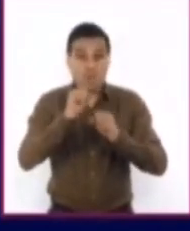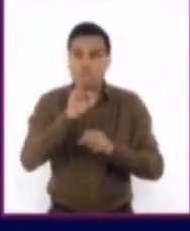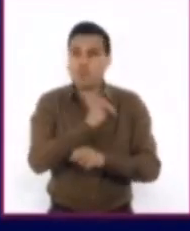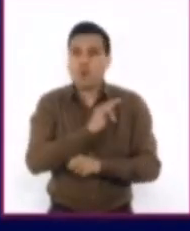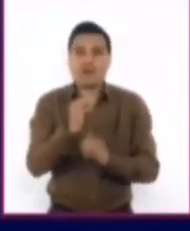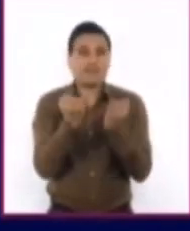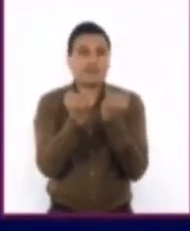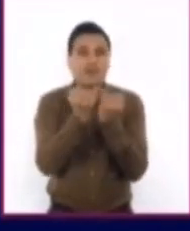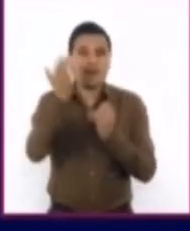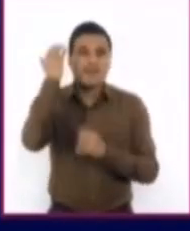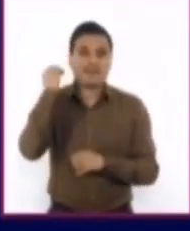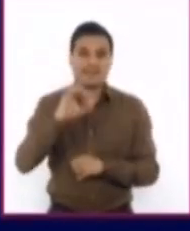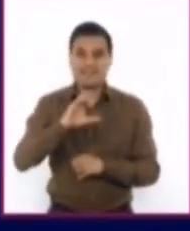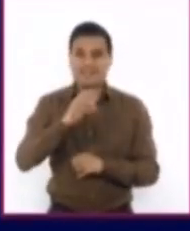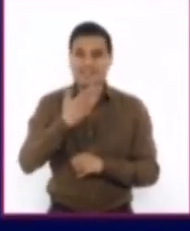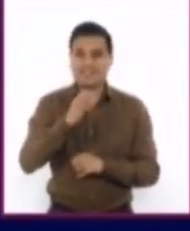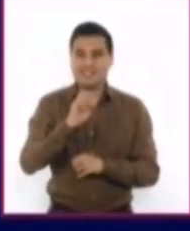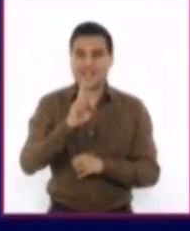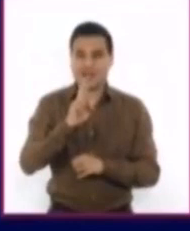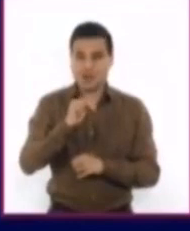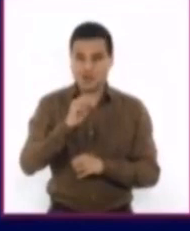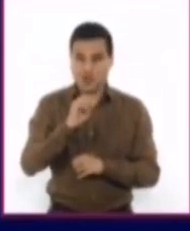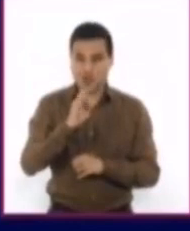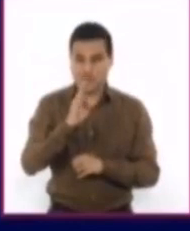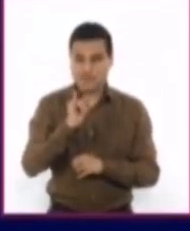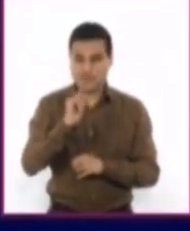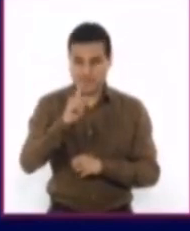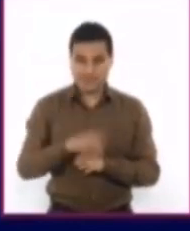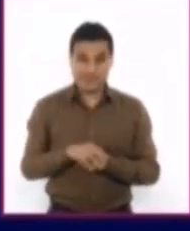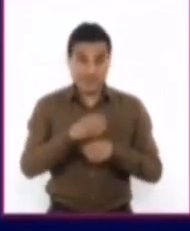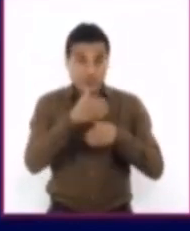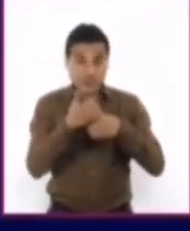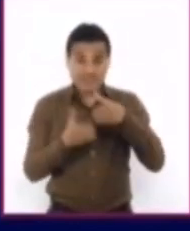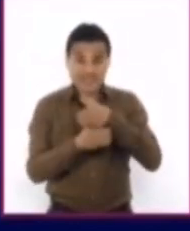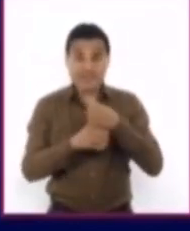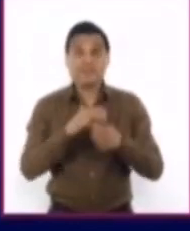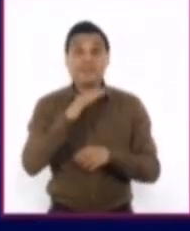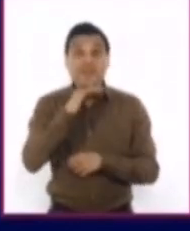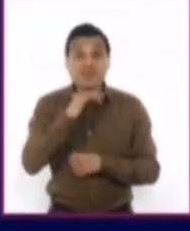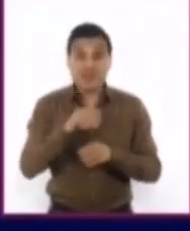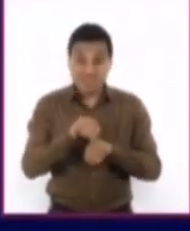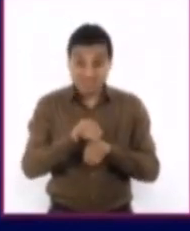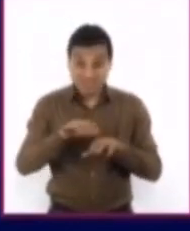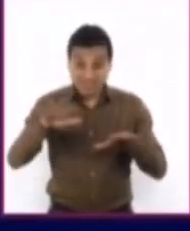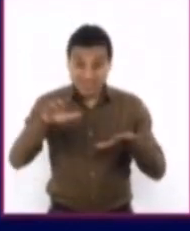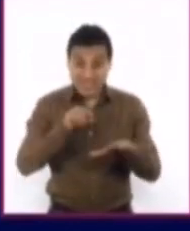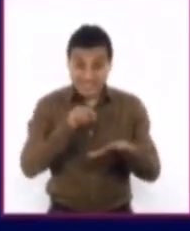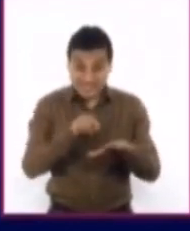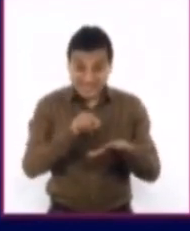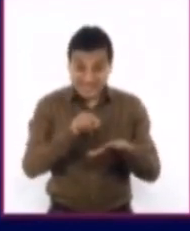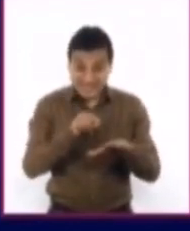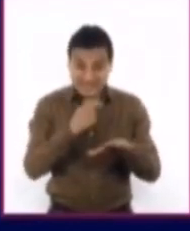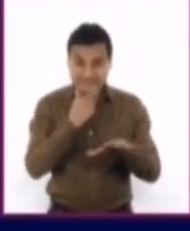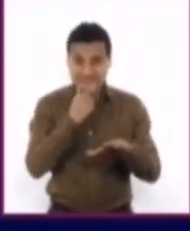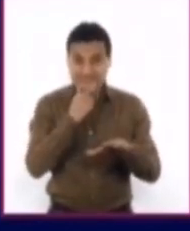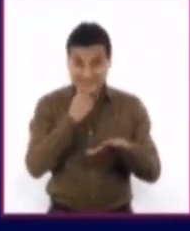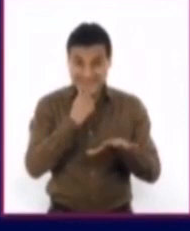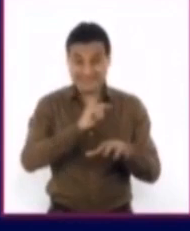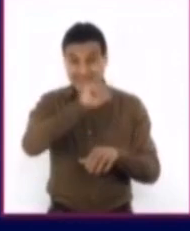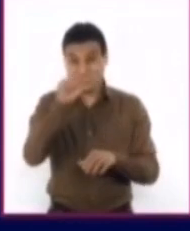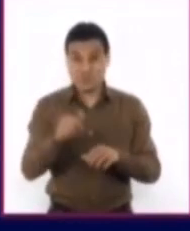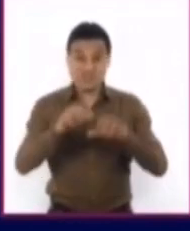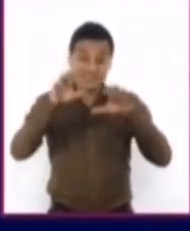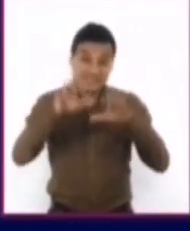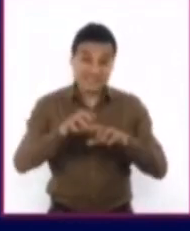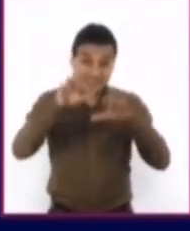la de Chernobyl y el manejo de los residuos radioactivos, consecuencias de la energía nuclear frente al cambio climático y las lluvias